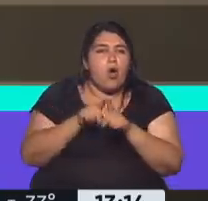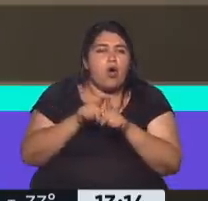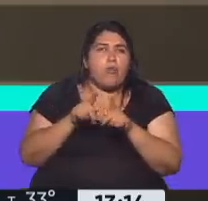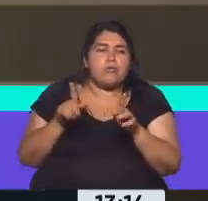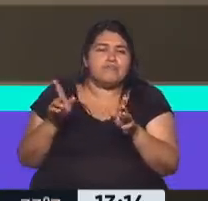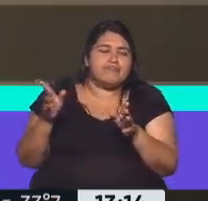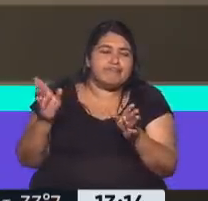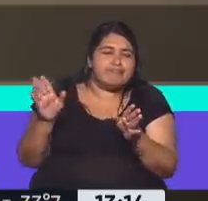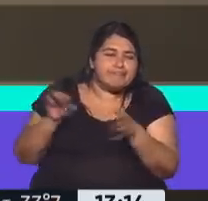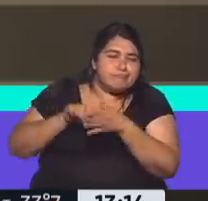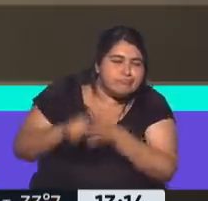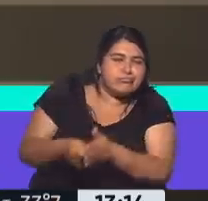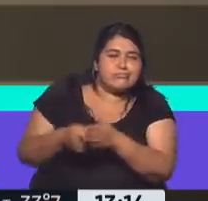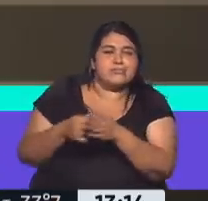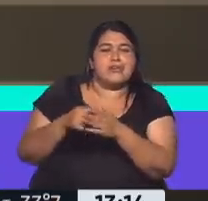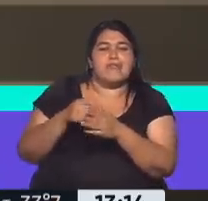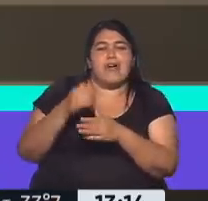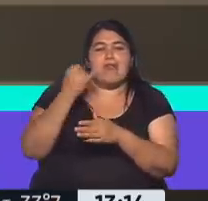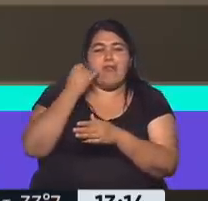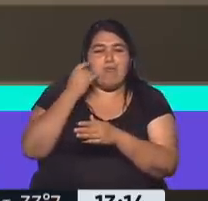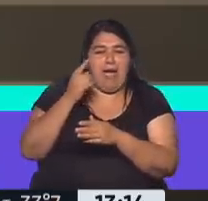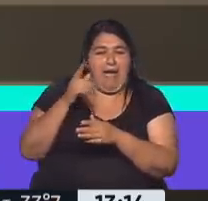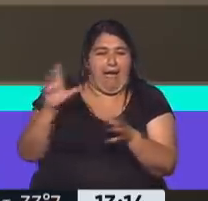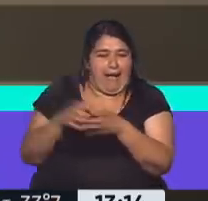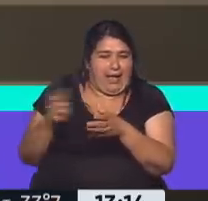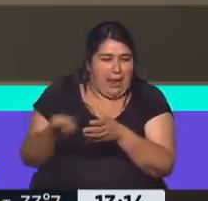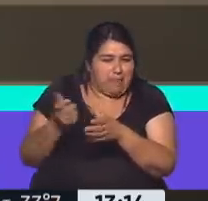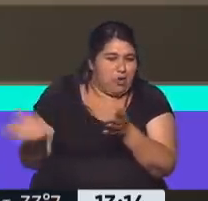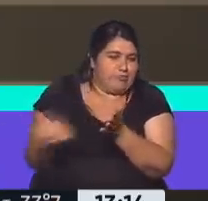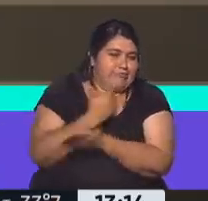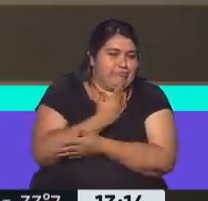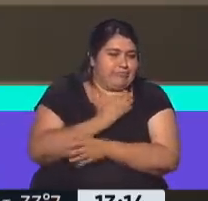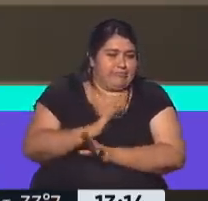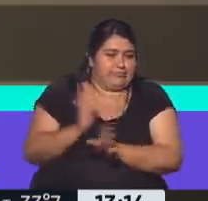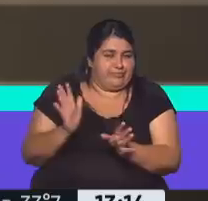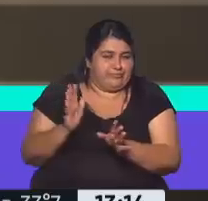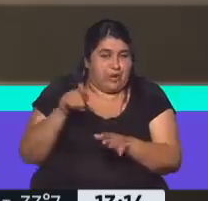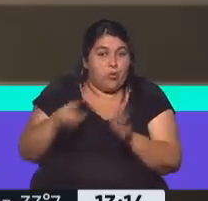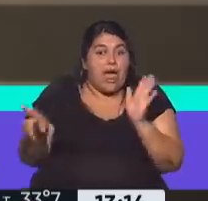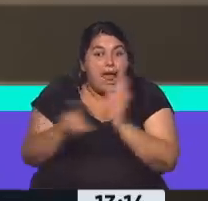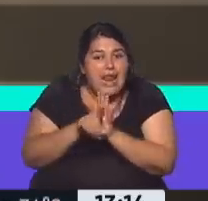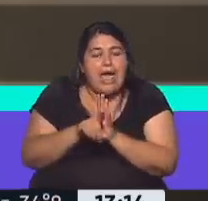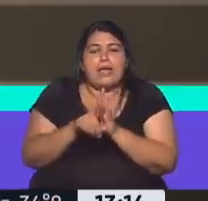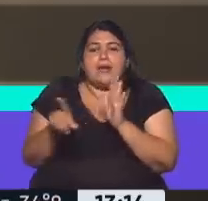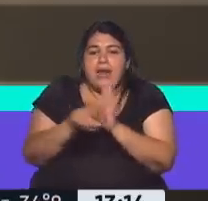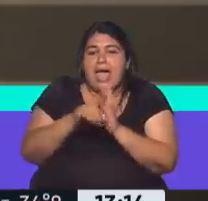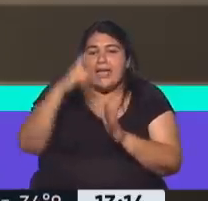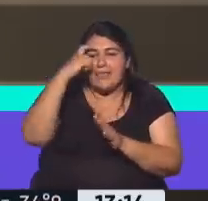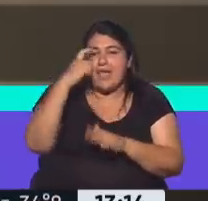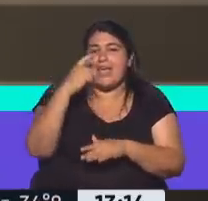investigativa para terminar con un poco de los gremios, haría. Ahora, las leyes son las leyes, tengo que modificar la ley